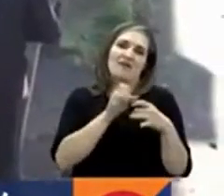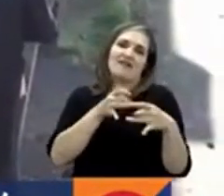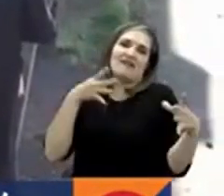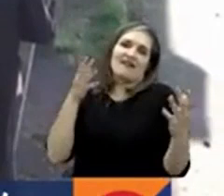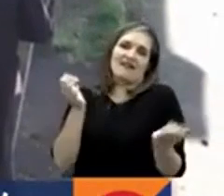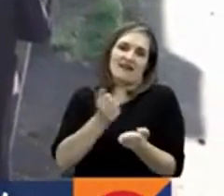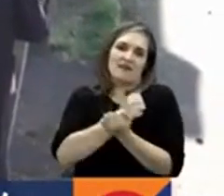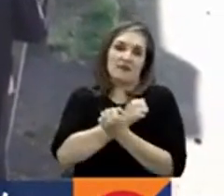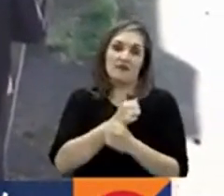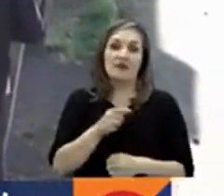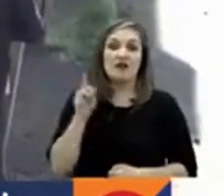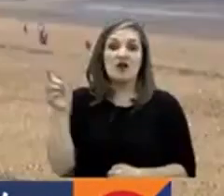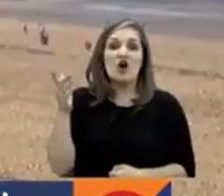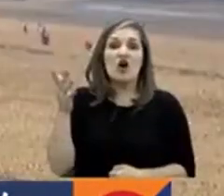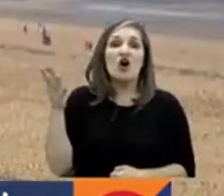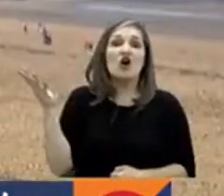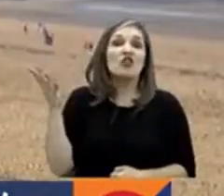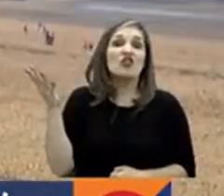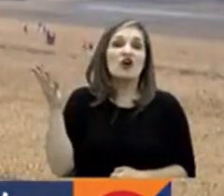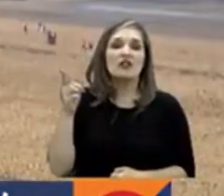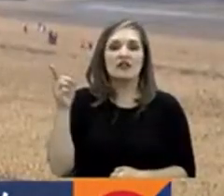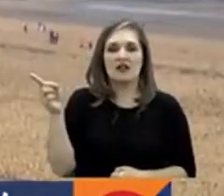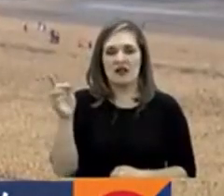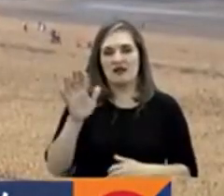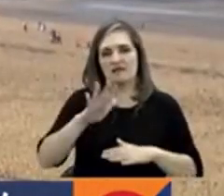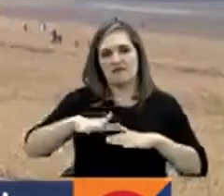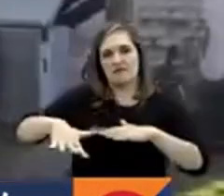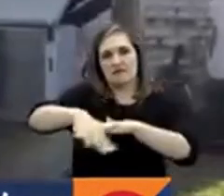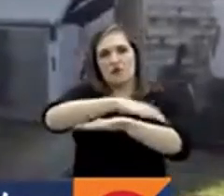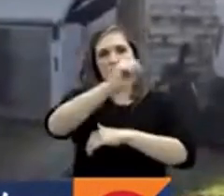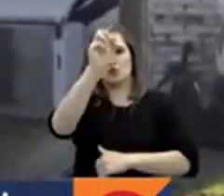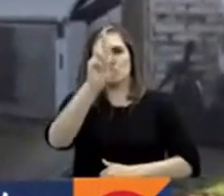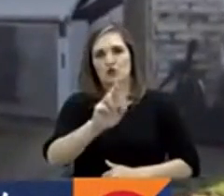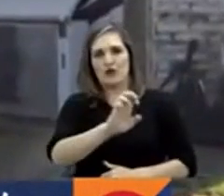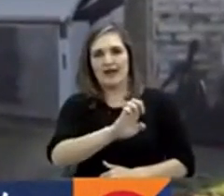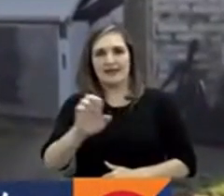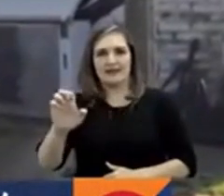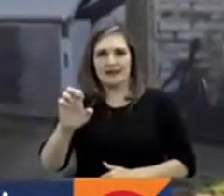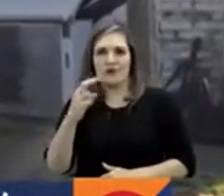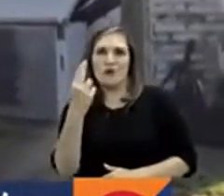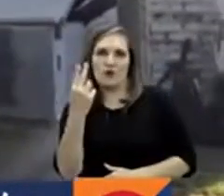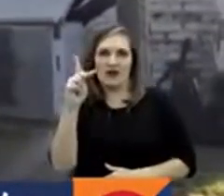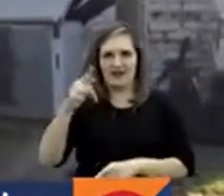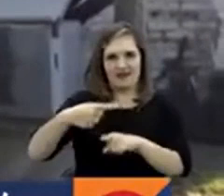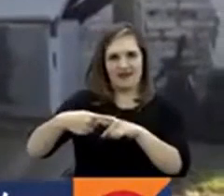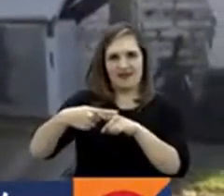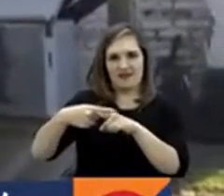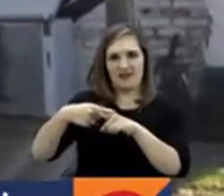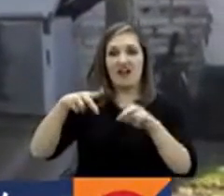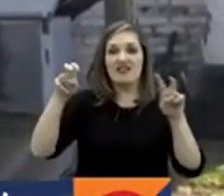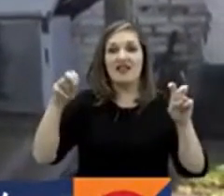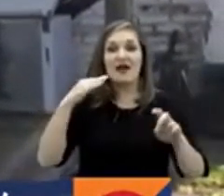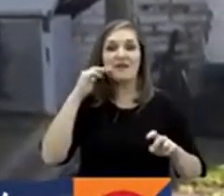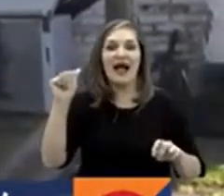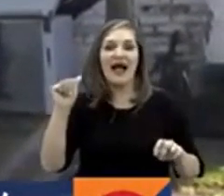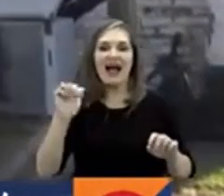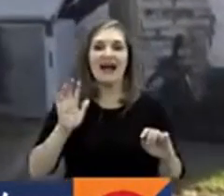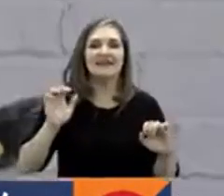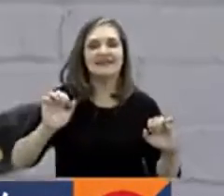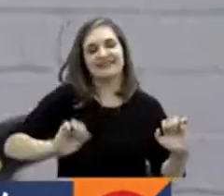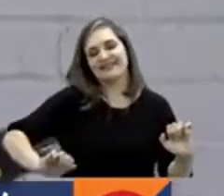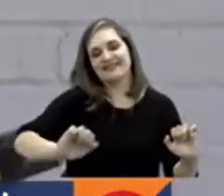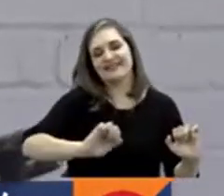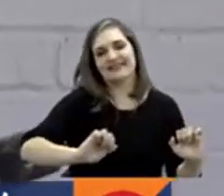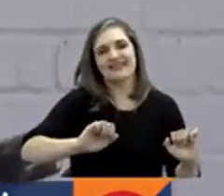El mural se encuentra en la localidad costera de Mergate, en el sureste de Inglaterra, y representa a un ama de casa al estilo de los